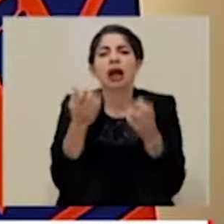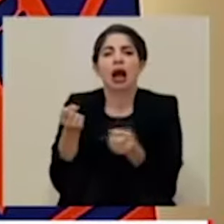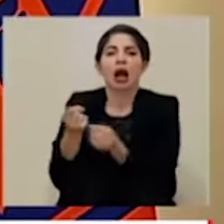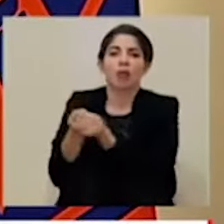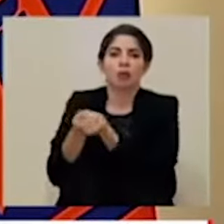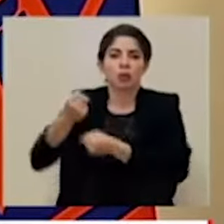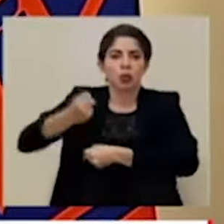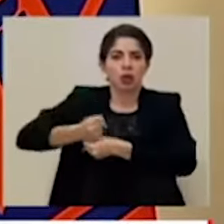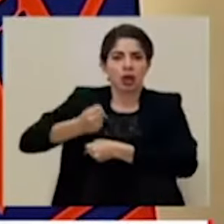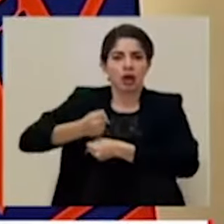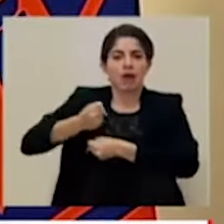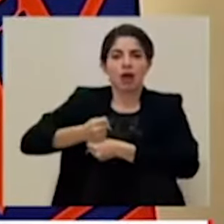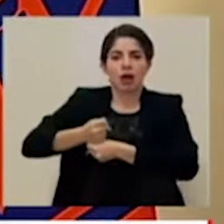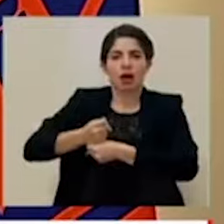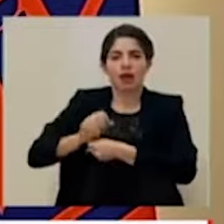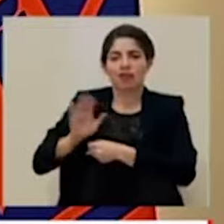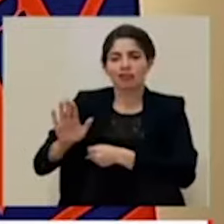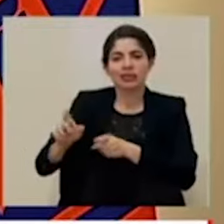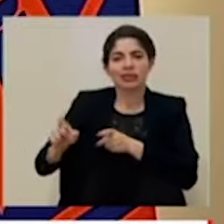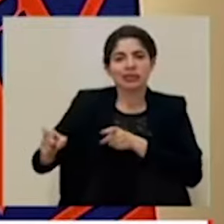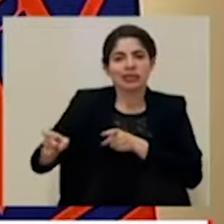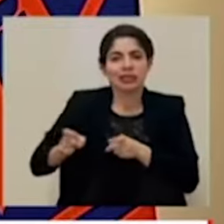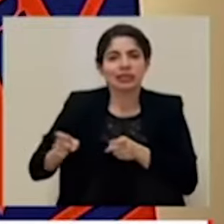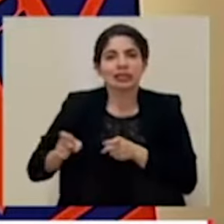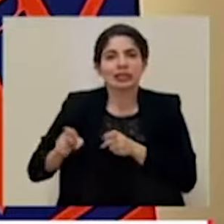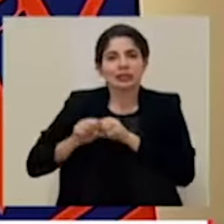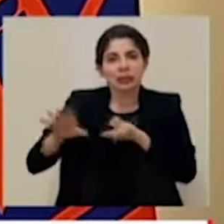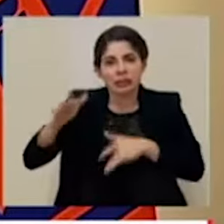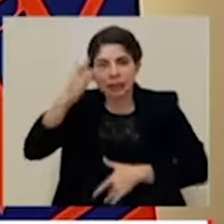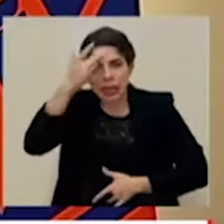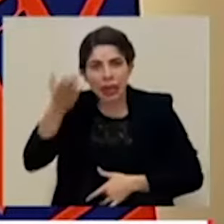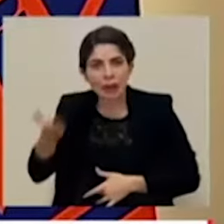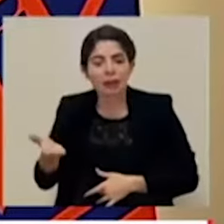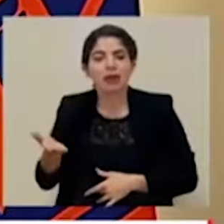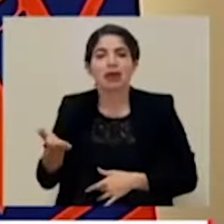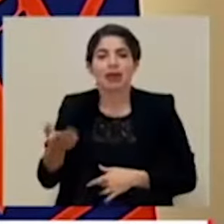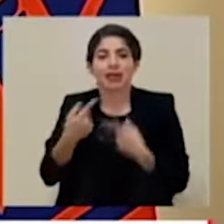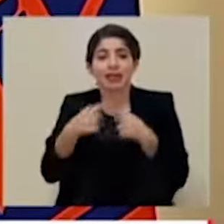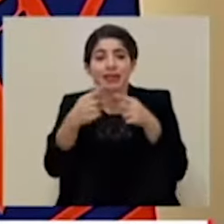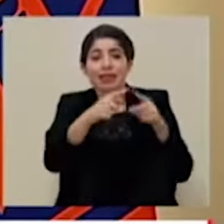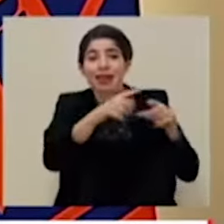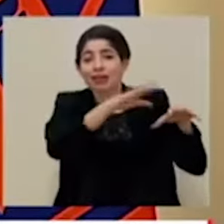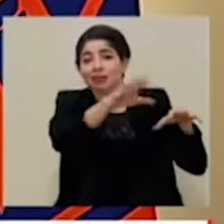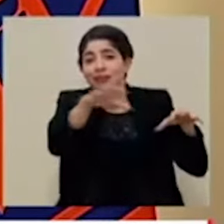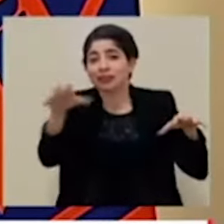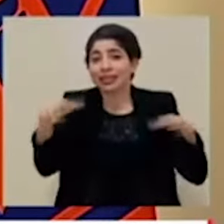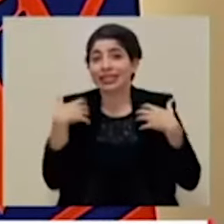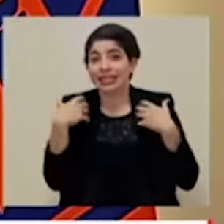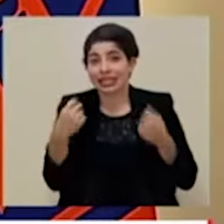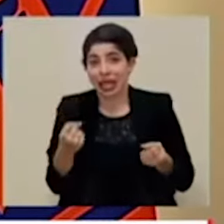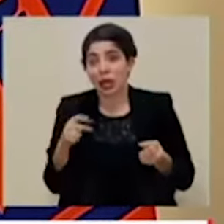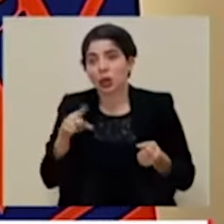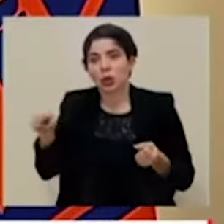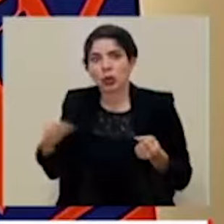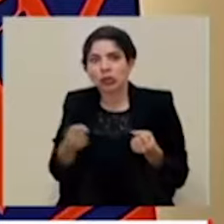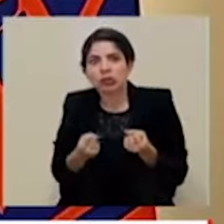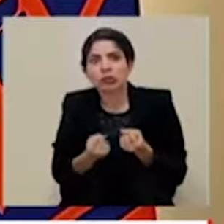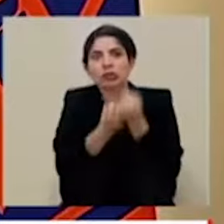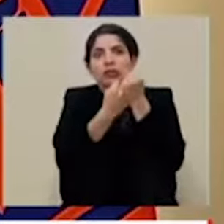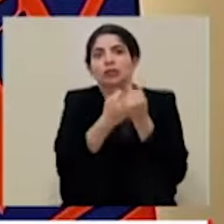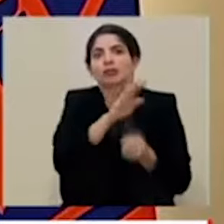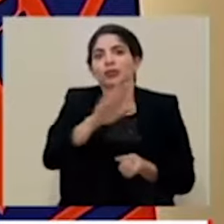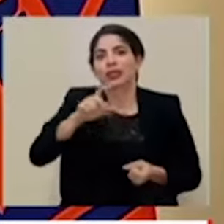tareas de control de la epidemia en las diferentes áreas rectoras de salud, en refuerzo a las